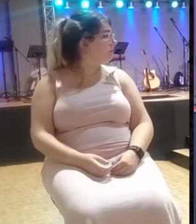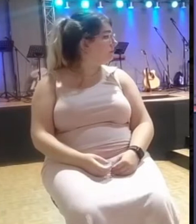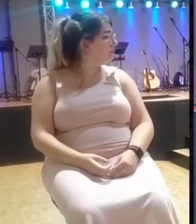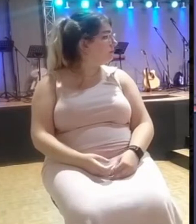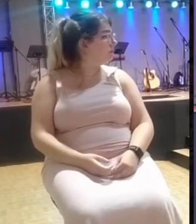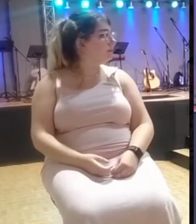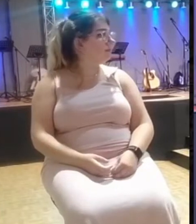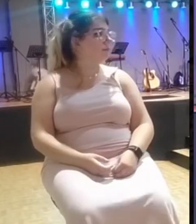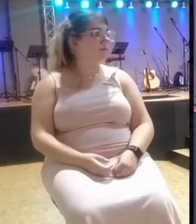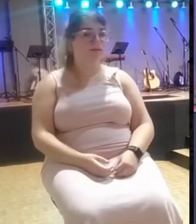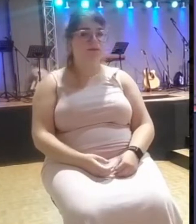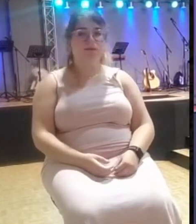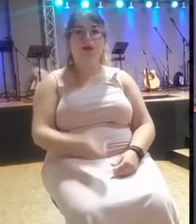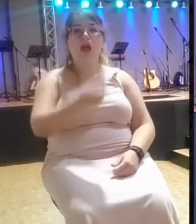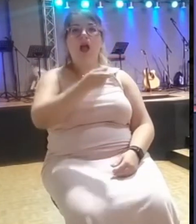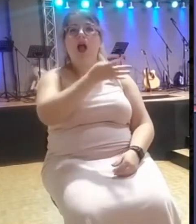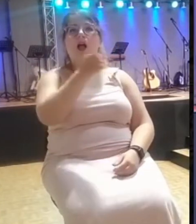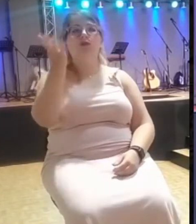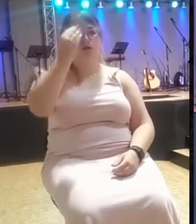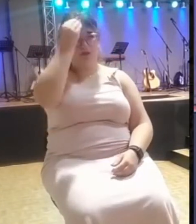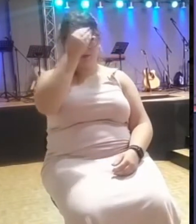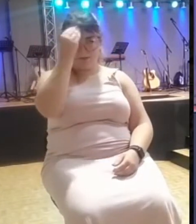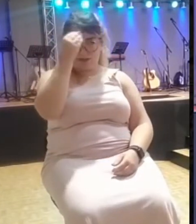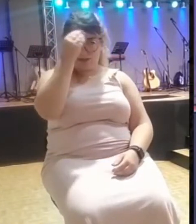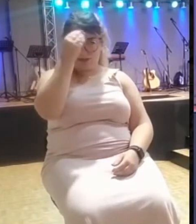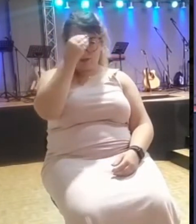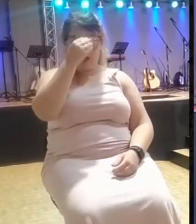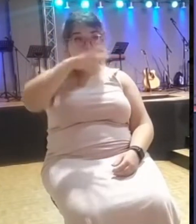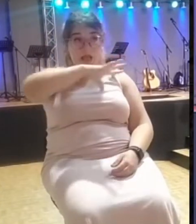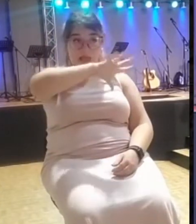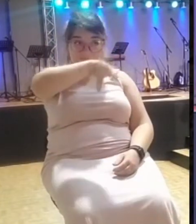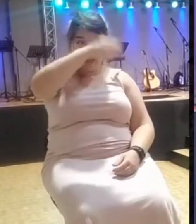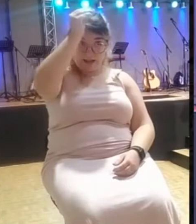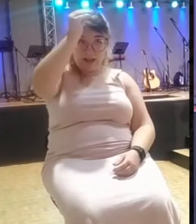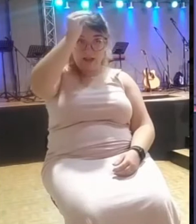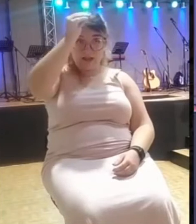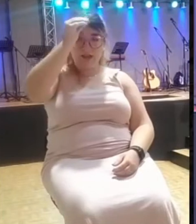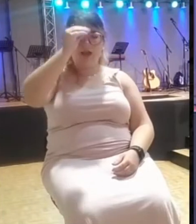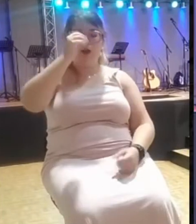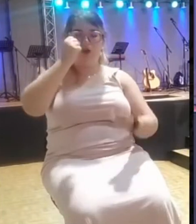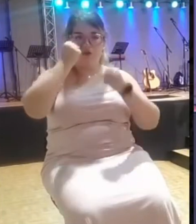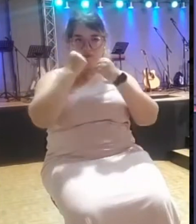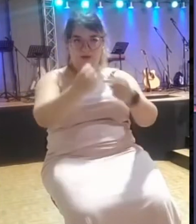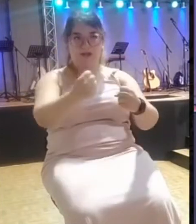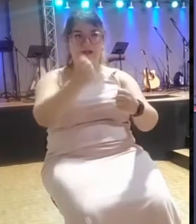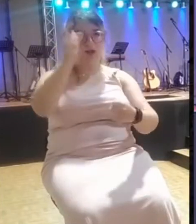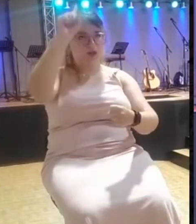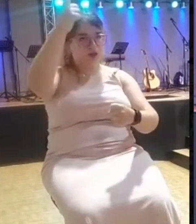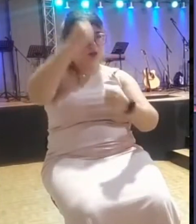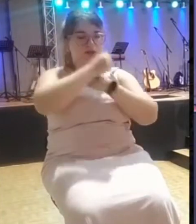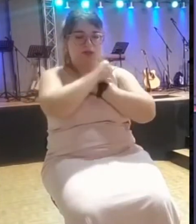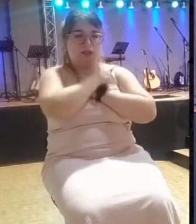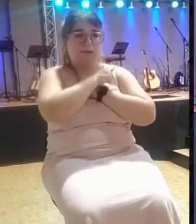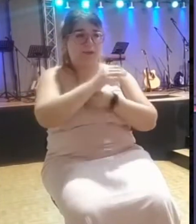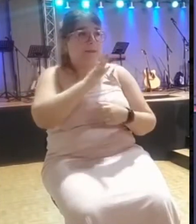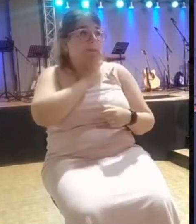porque dice la Biblia que Elías, aunque era un hombre de Dios, pero que sus pasiones eran semejantes a las